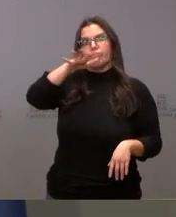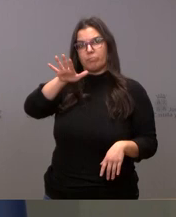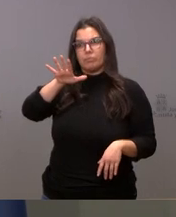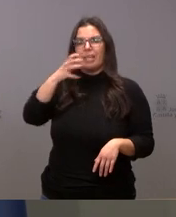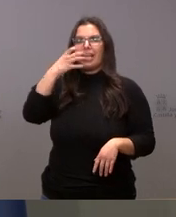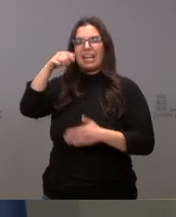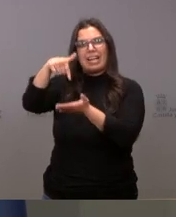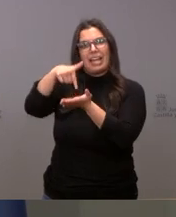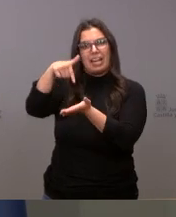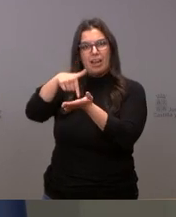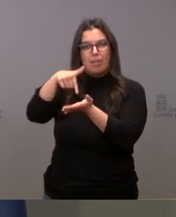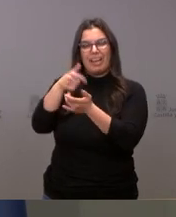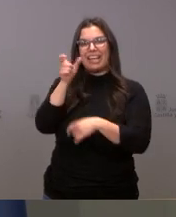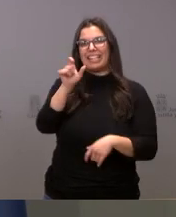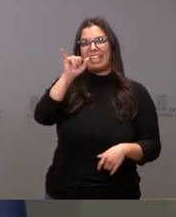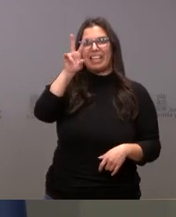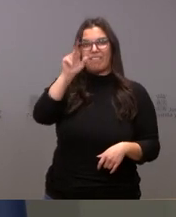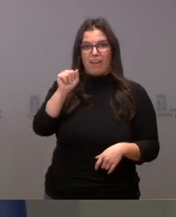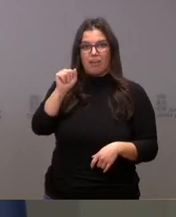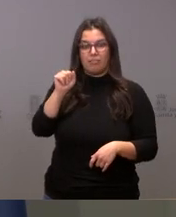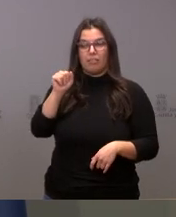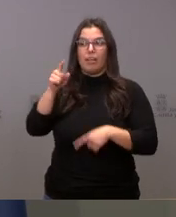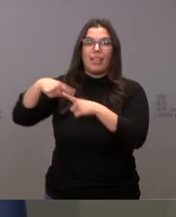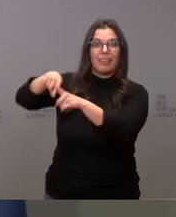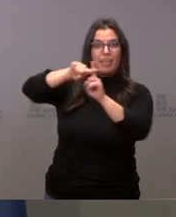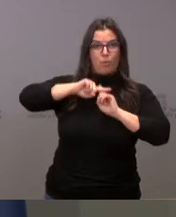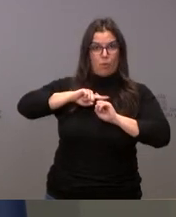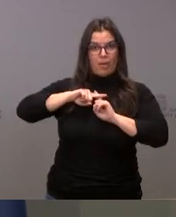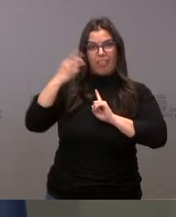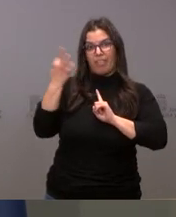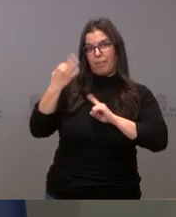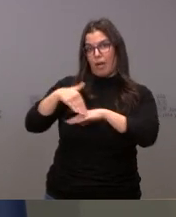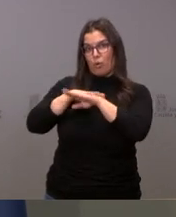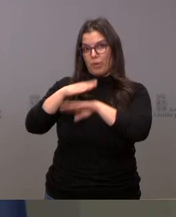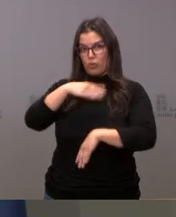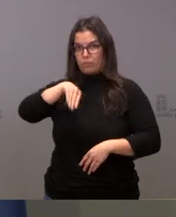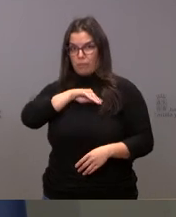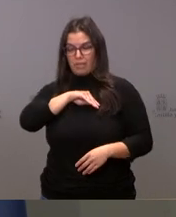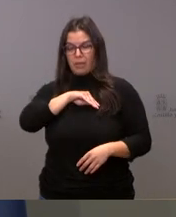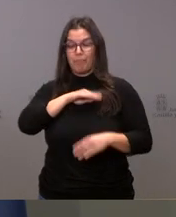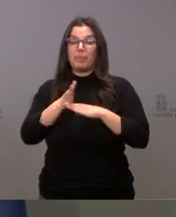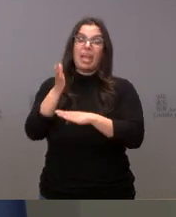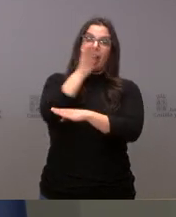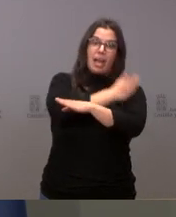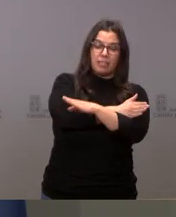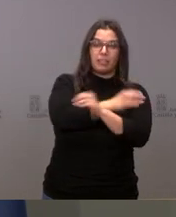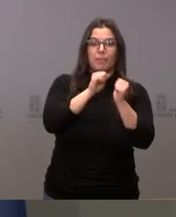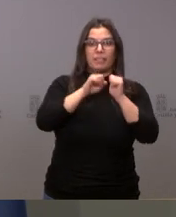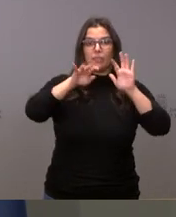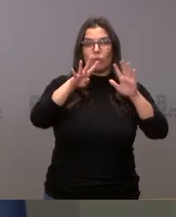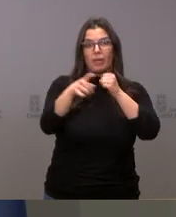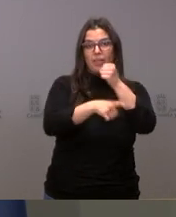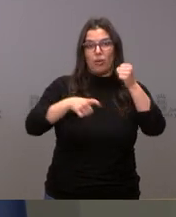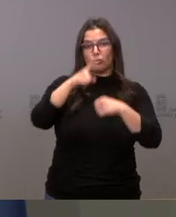la cantidad del IVA correspondiente que el Gobierno debía a nuestra comunidad autónoma. Previamente, el 29 de agosto del año